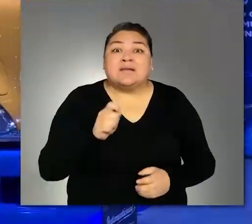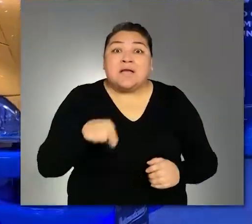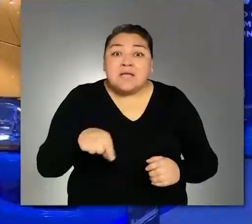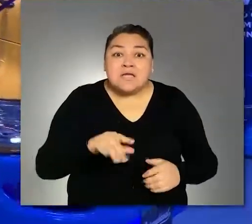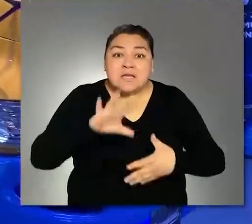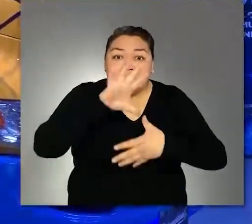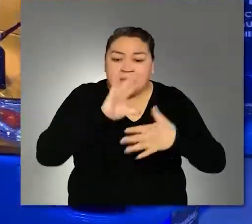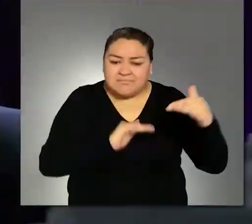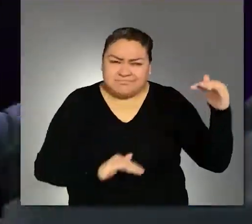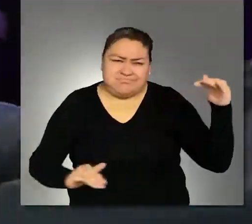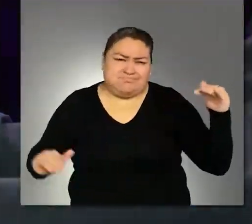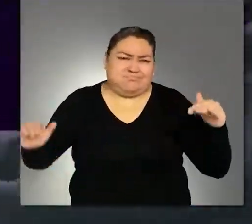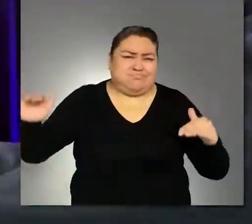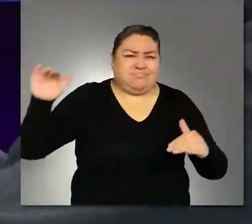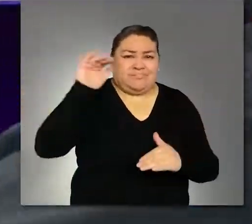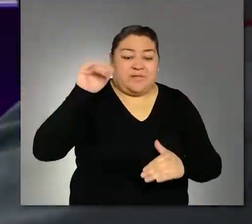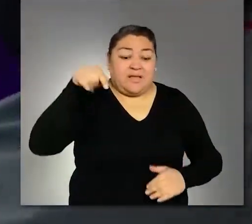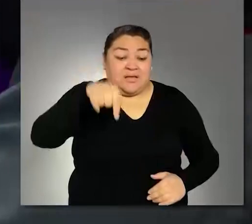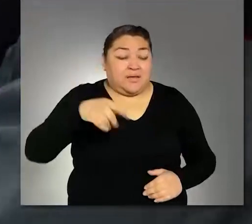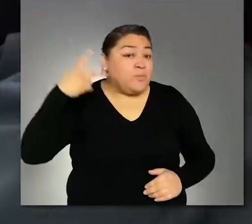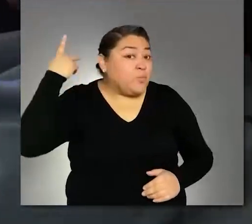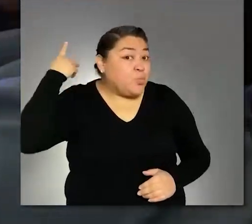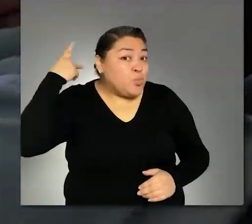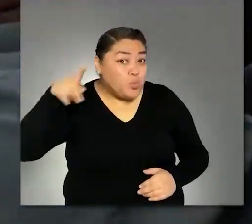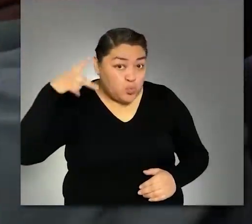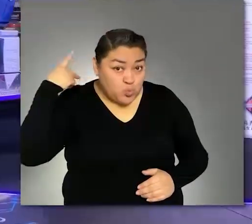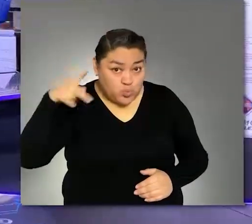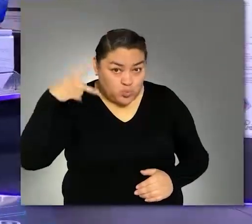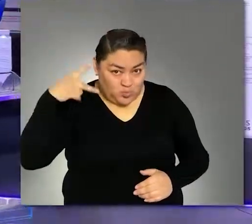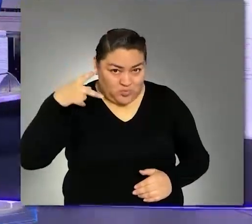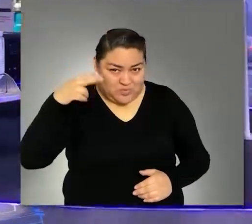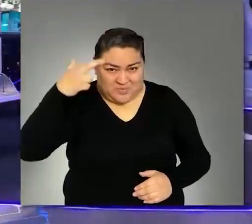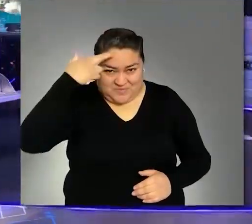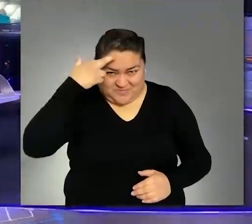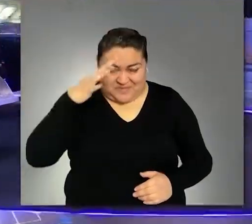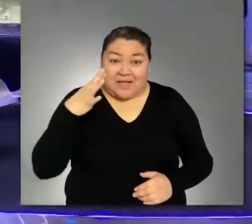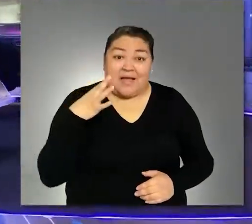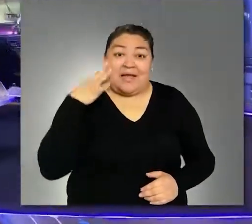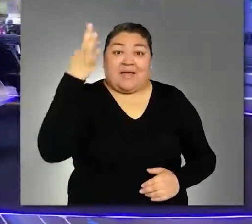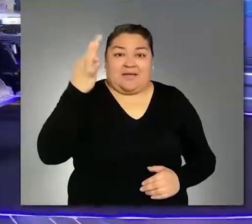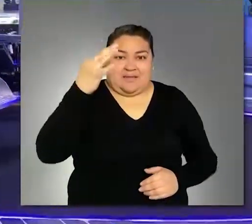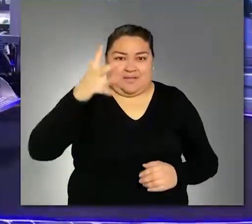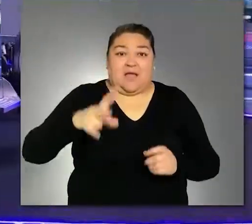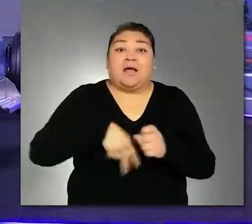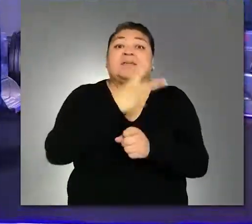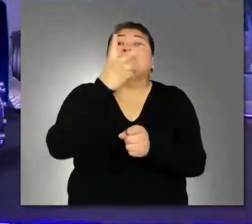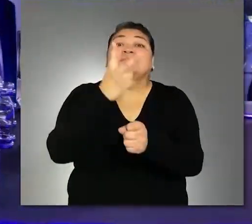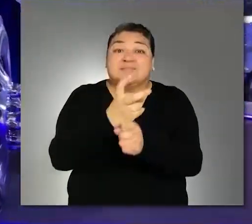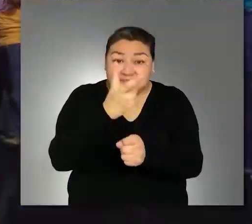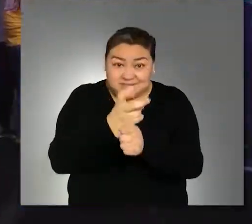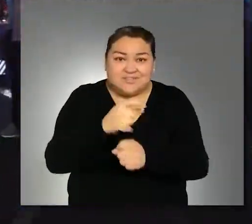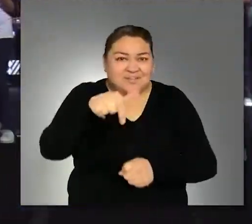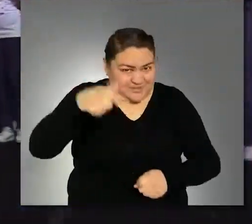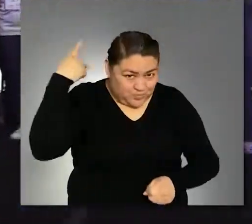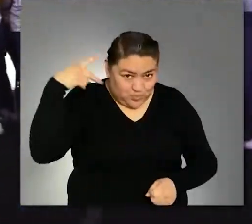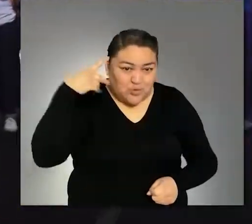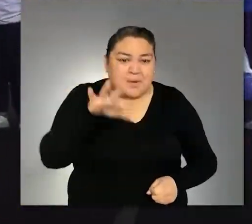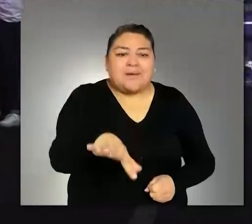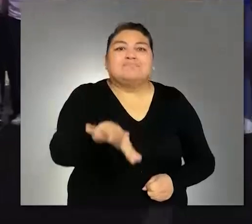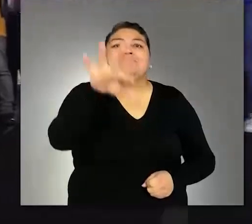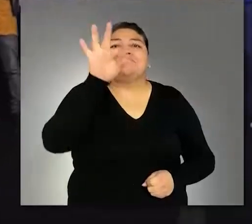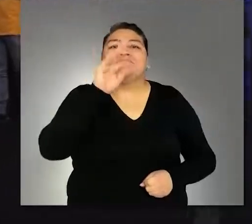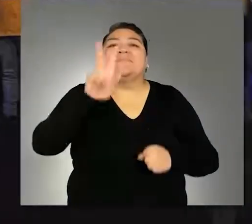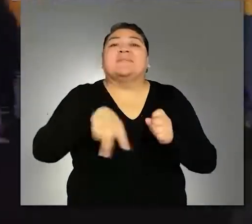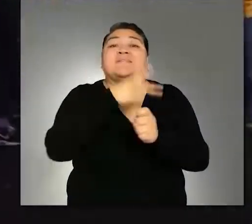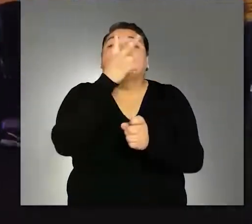en América. Y Puebla fue ya elegido por segunda